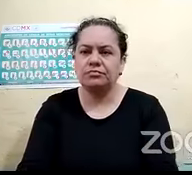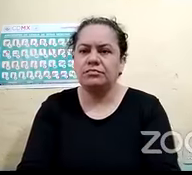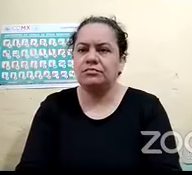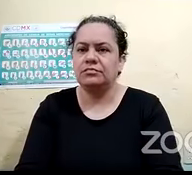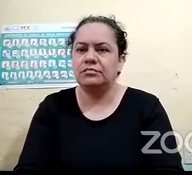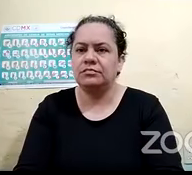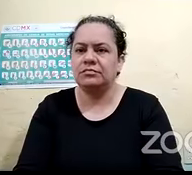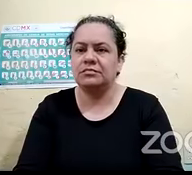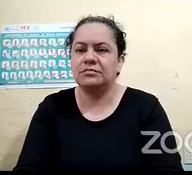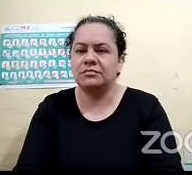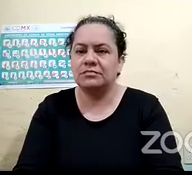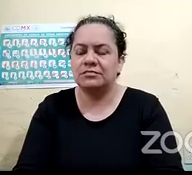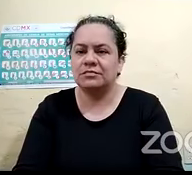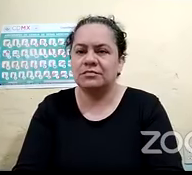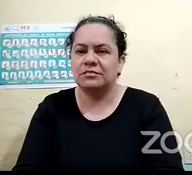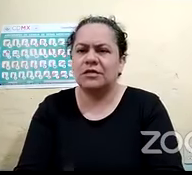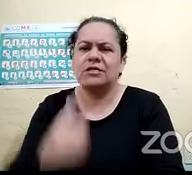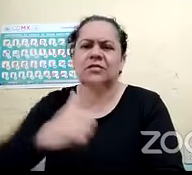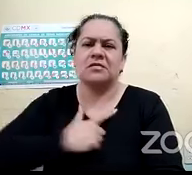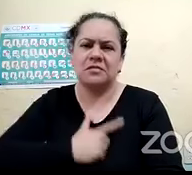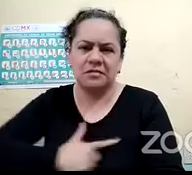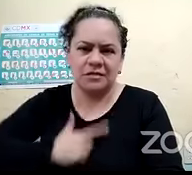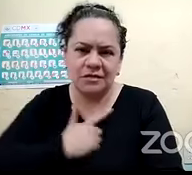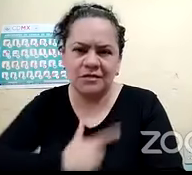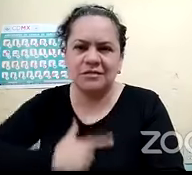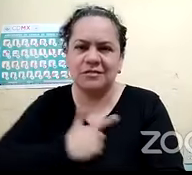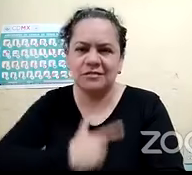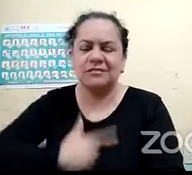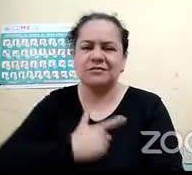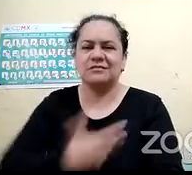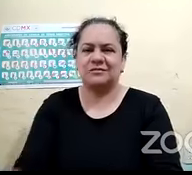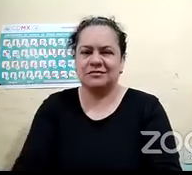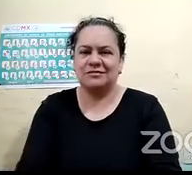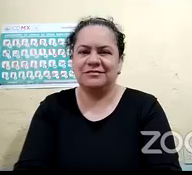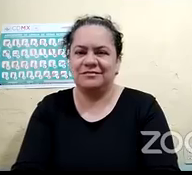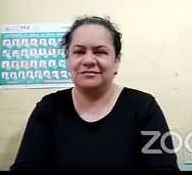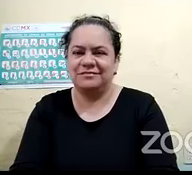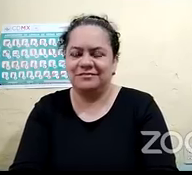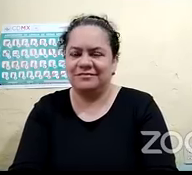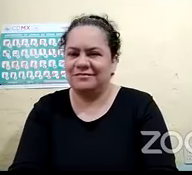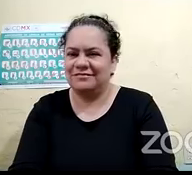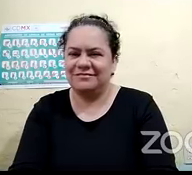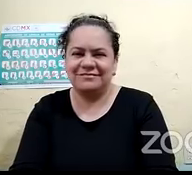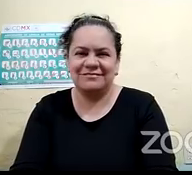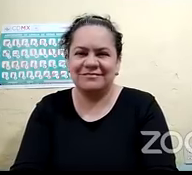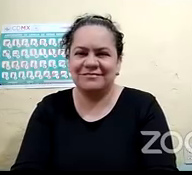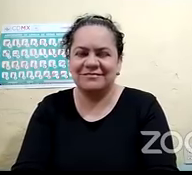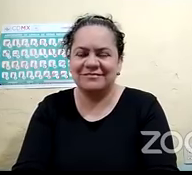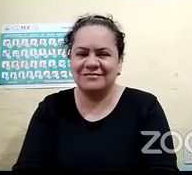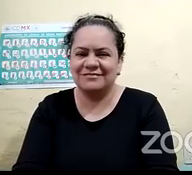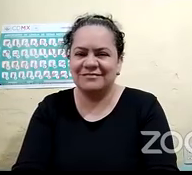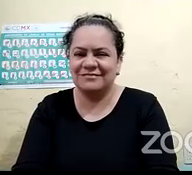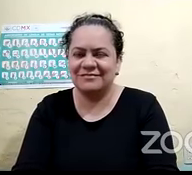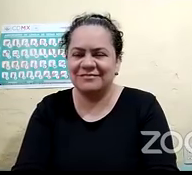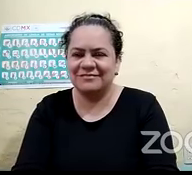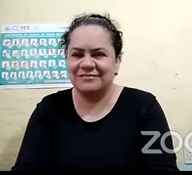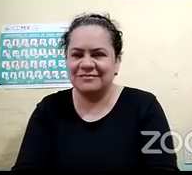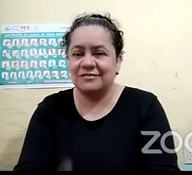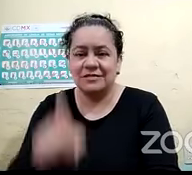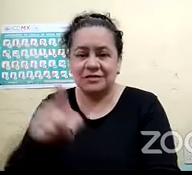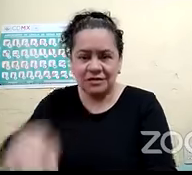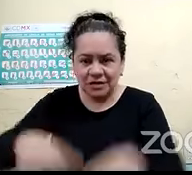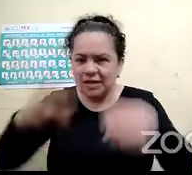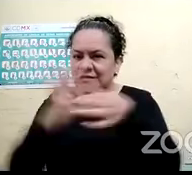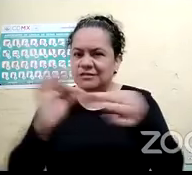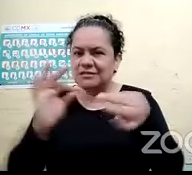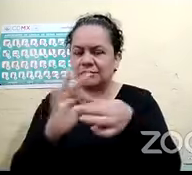sus hobbies, porque, ahorita la van a escuchar, tiene un hobby padrísimo, y, pues, también el que nos platique un poco sobre las